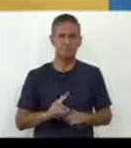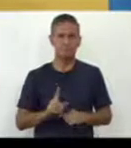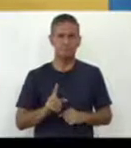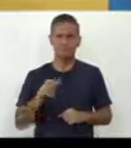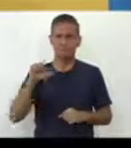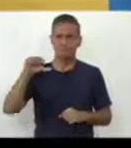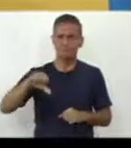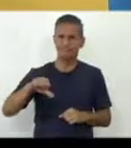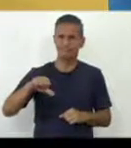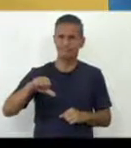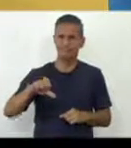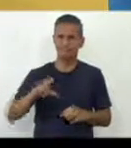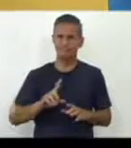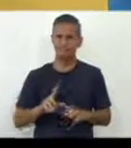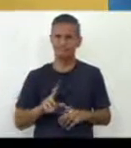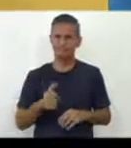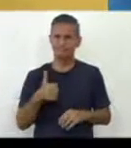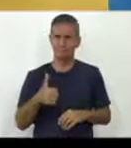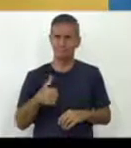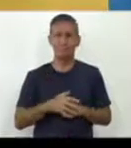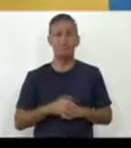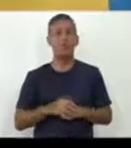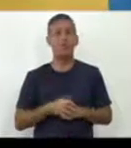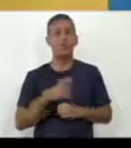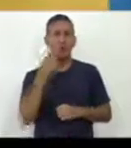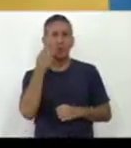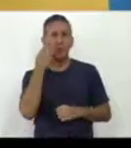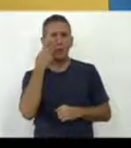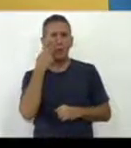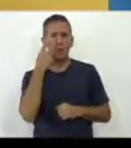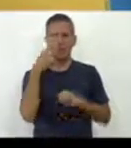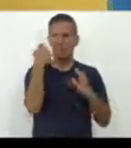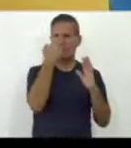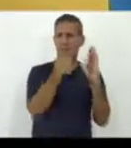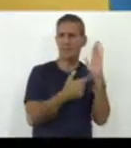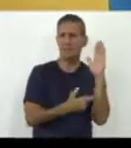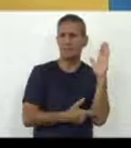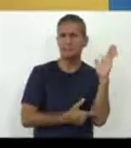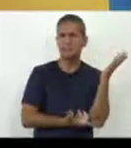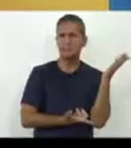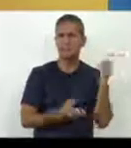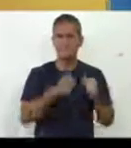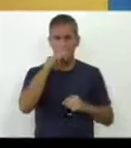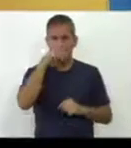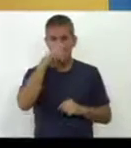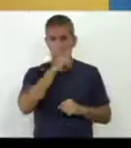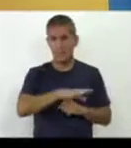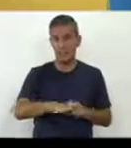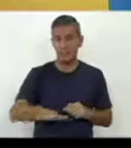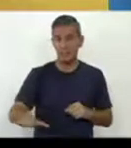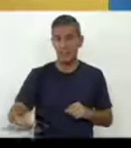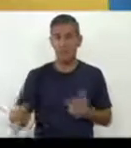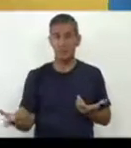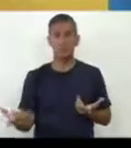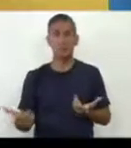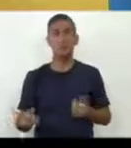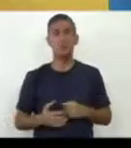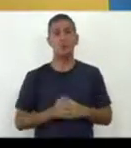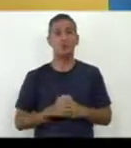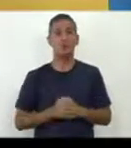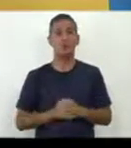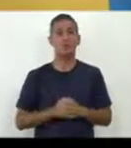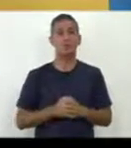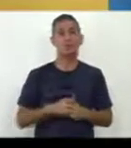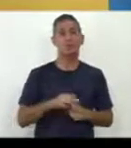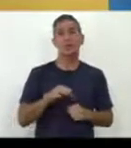que conocer es cuáles son las características de las niñas y los niños de la primera infancia que